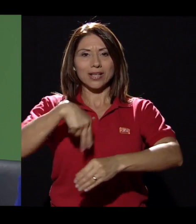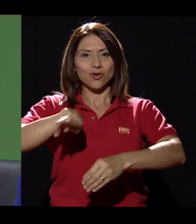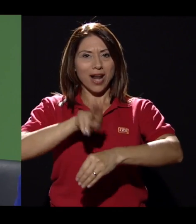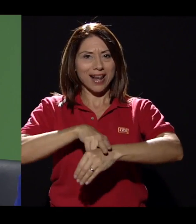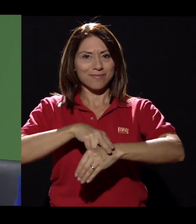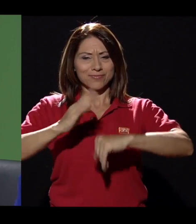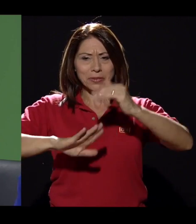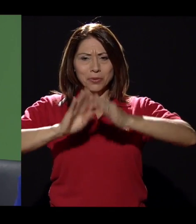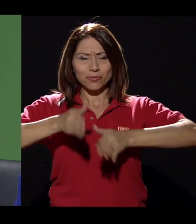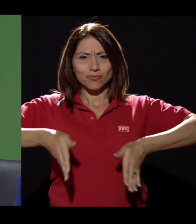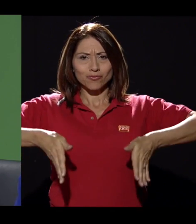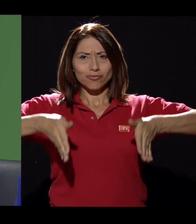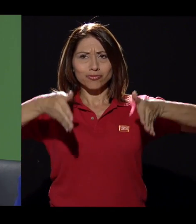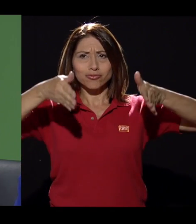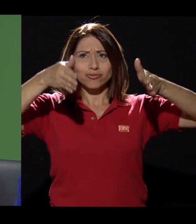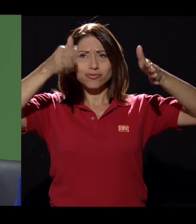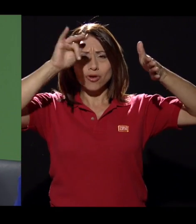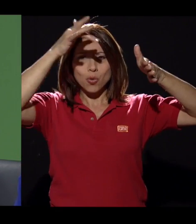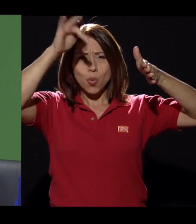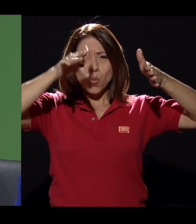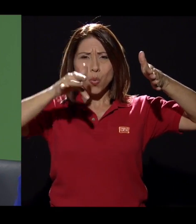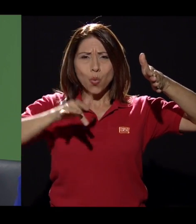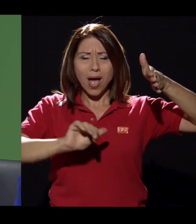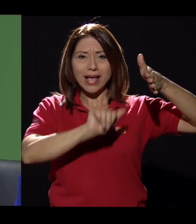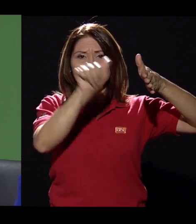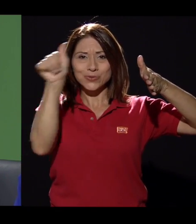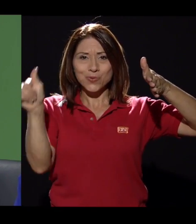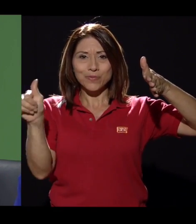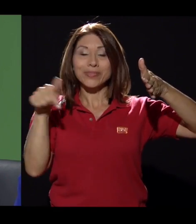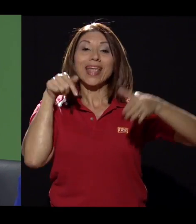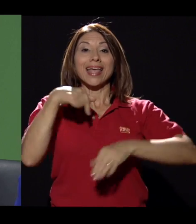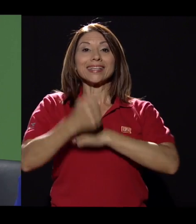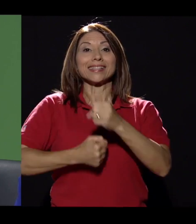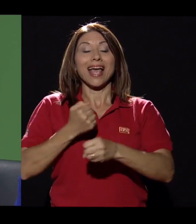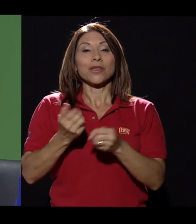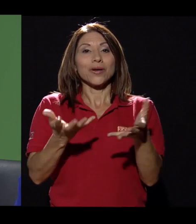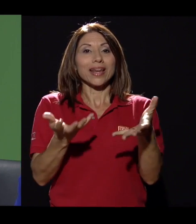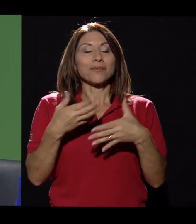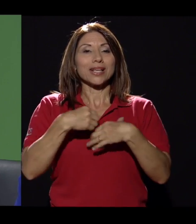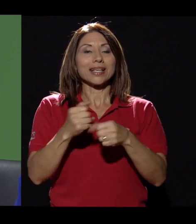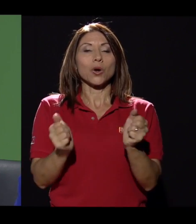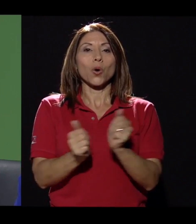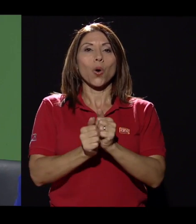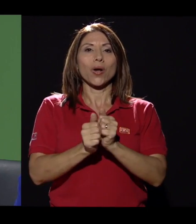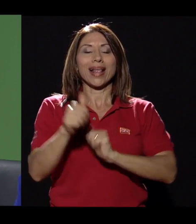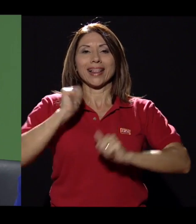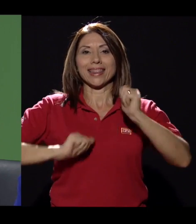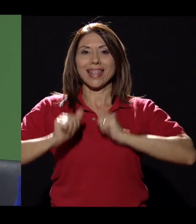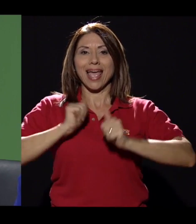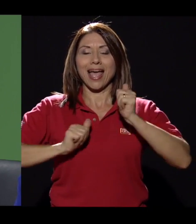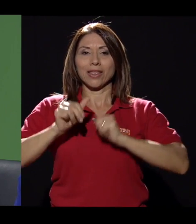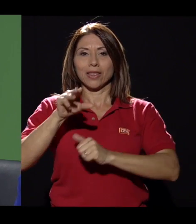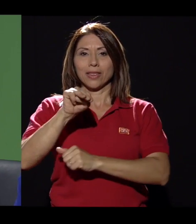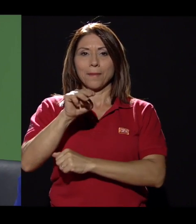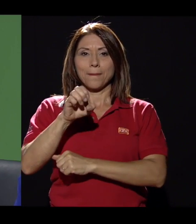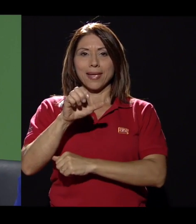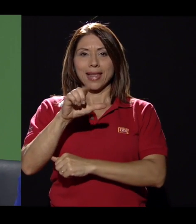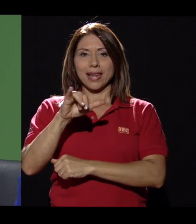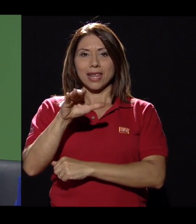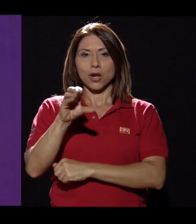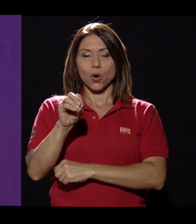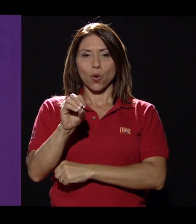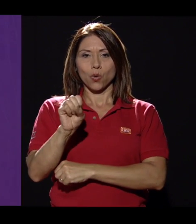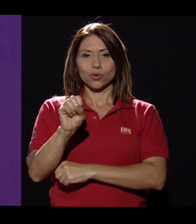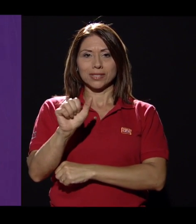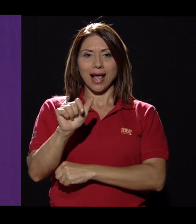Nacional, se iluminó totalmente el Banco de Azul, este año la actividad queremos hacerla con la gente del Teatro Nacional Melico Salazar